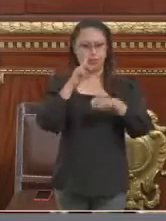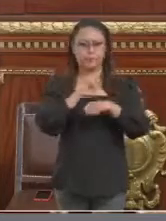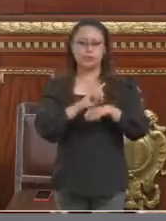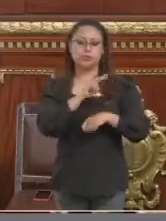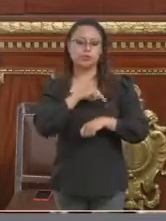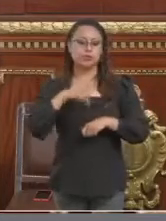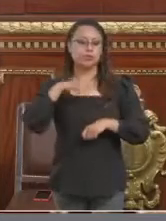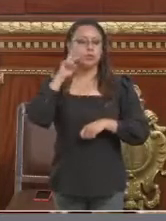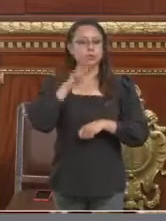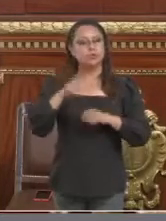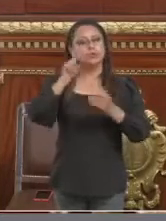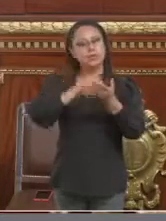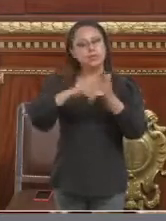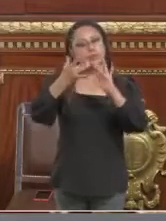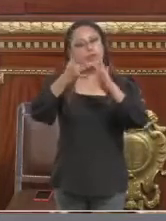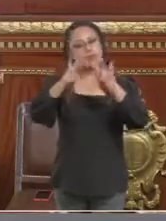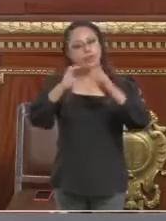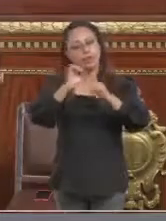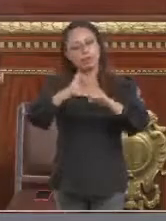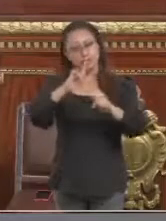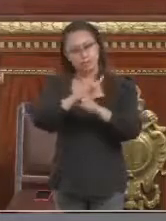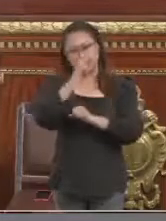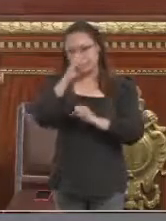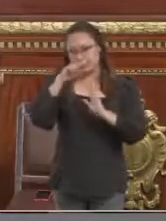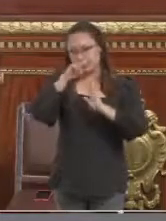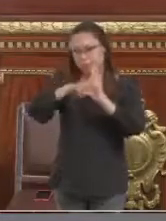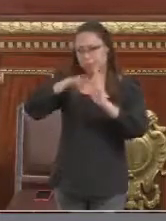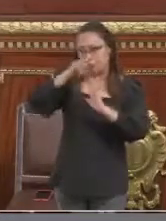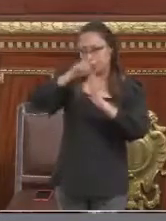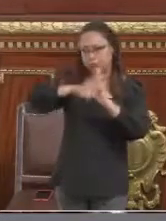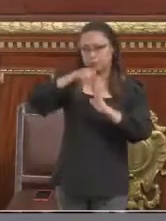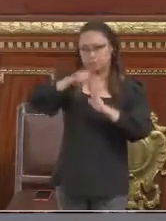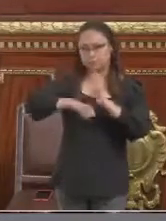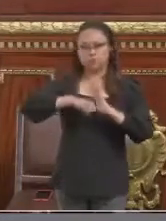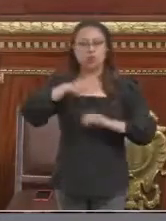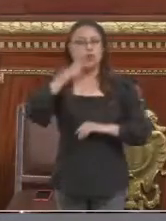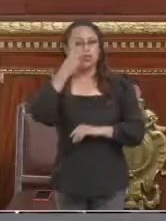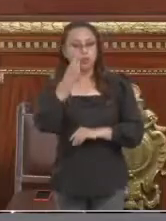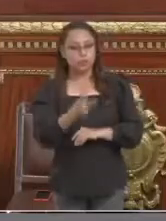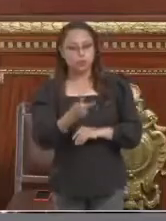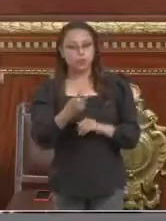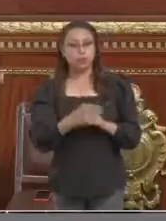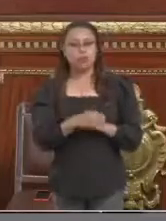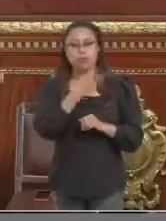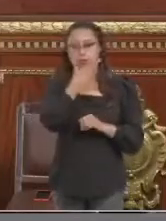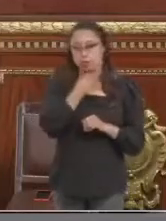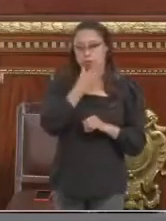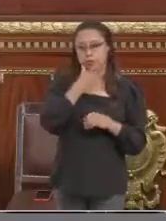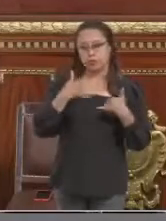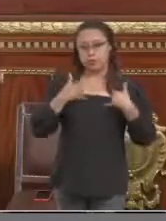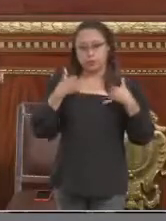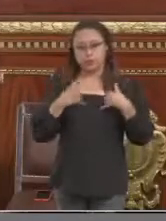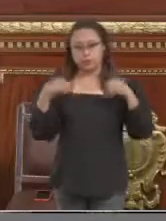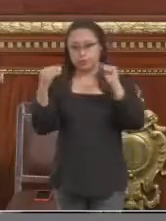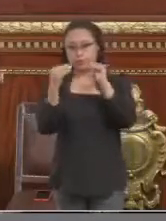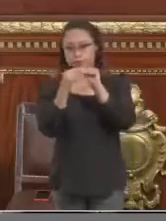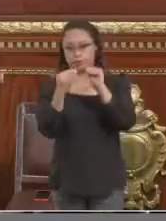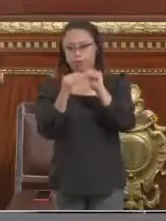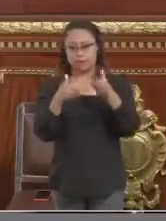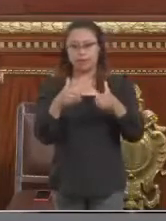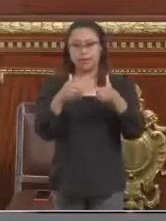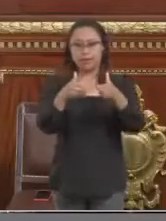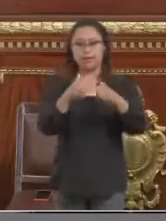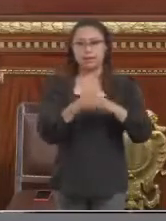un video en donde dos muchachas que se estaban besando en una calle de la alcaldía de Coyoacán son